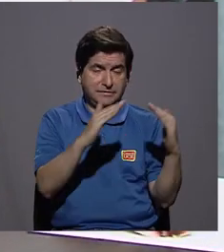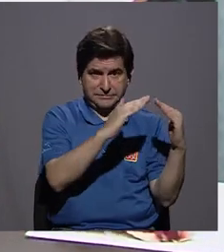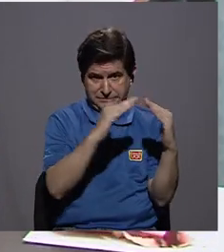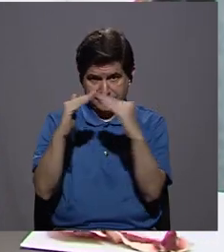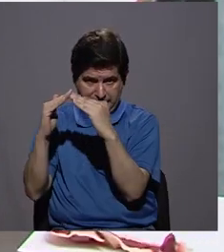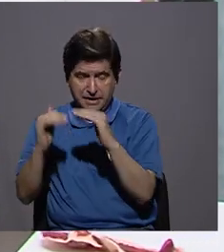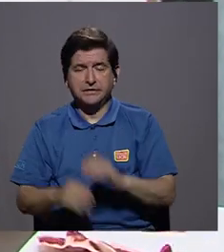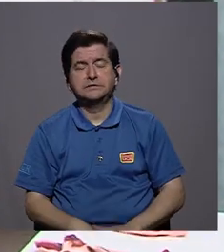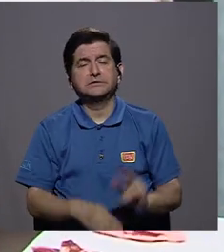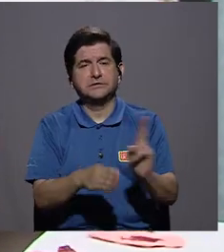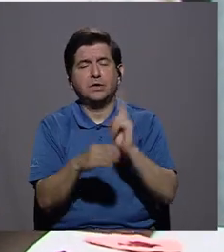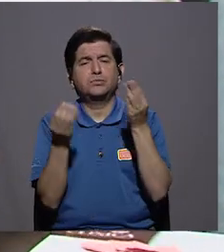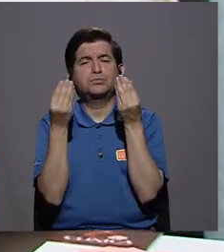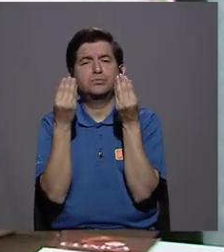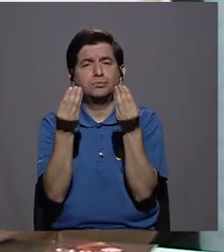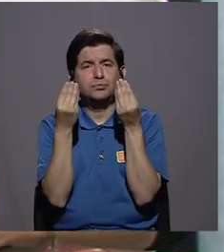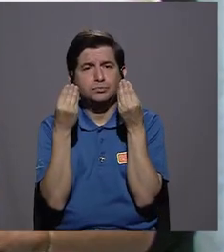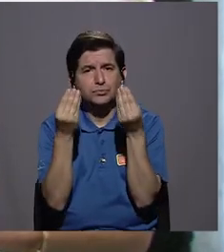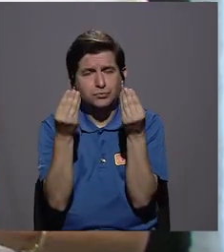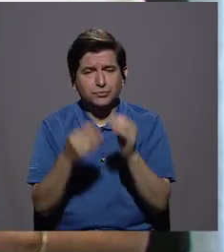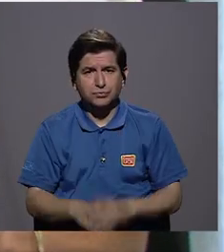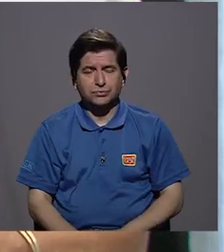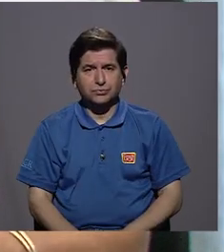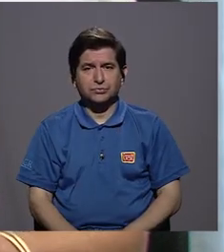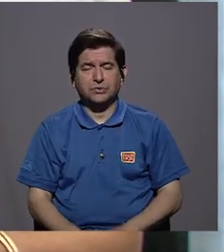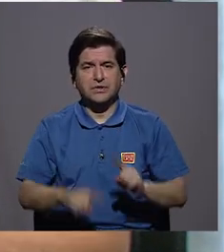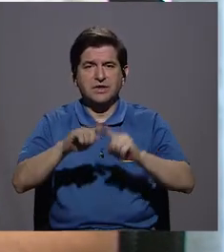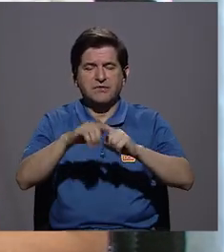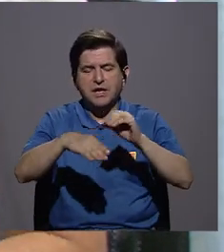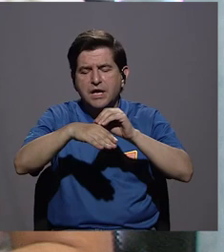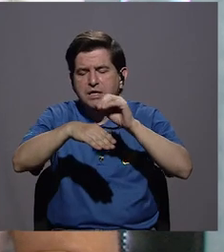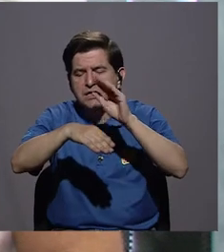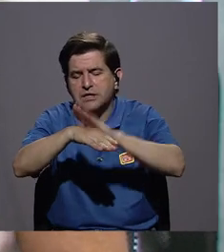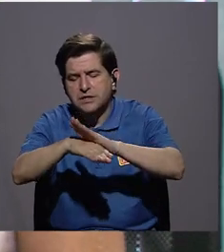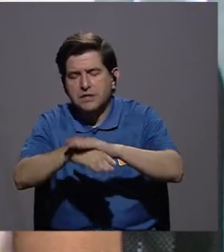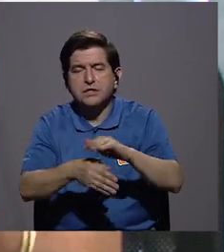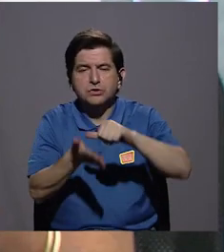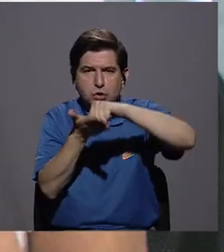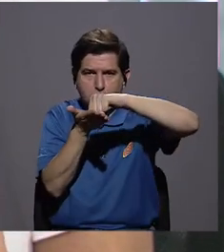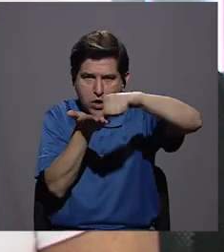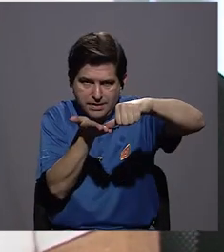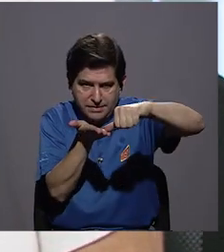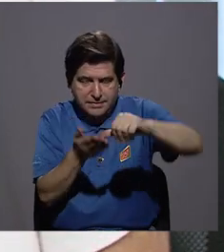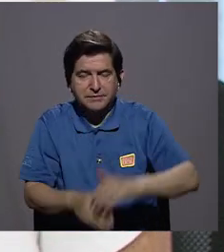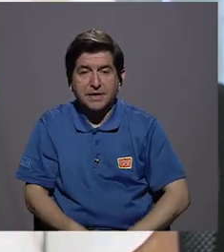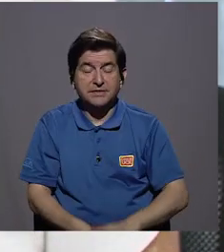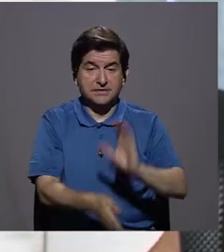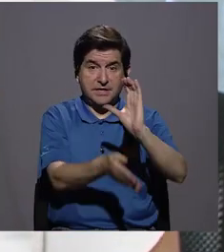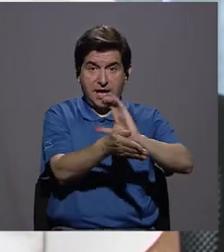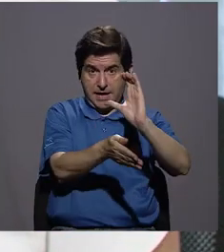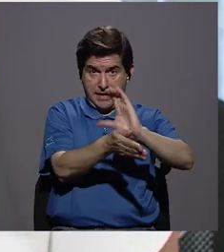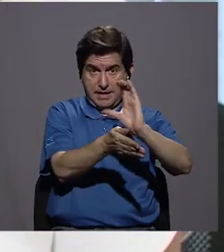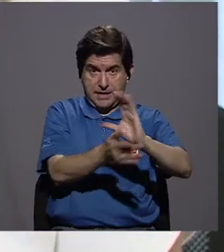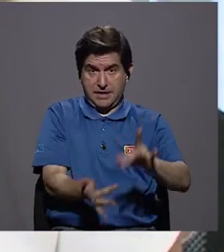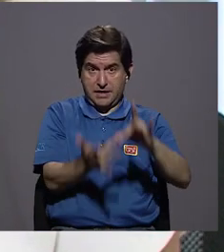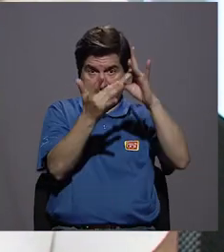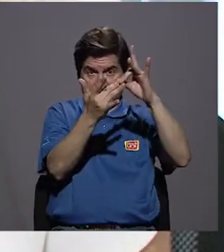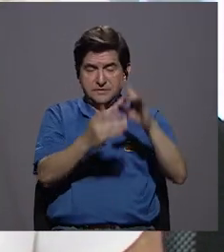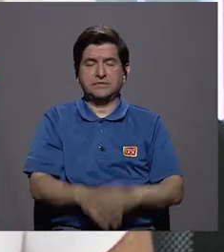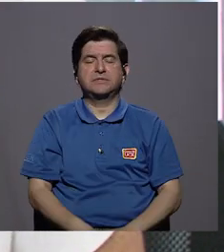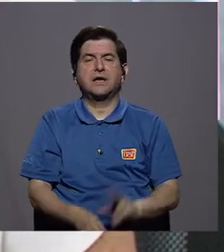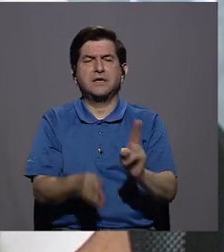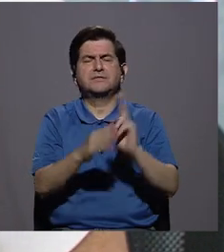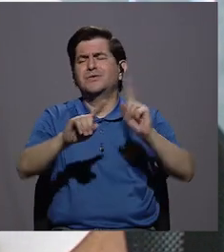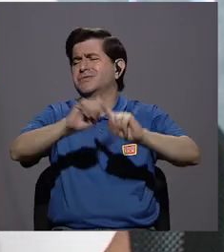casa, ¿verdad? Utilizan mucho lo que son apósitos, lo que son cremas. A nivel de lo que es clínica de úlceras se utiliza